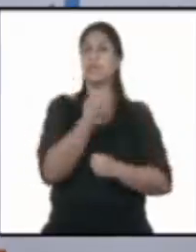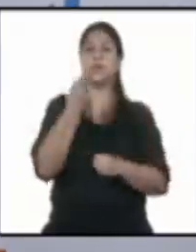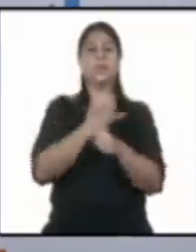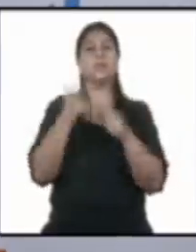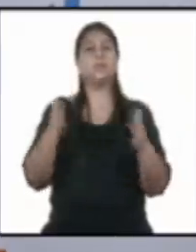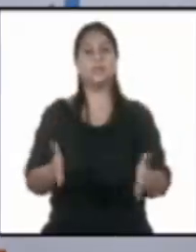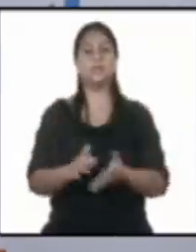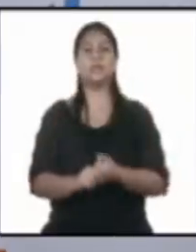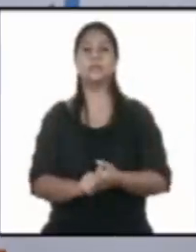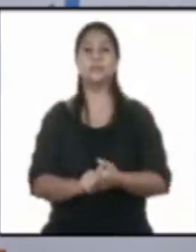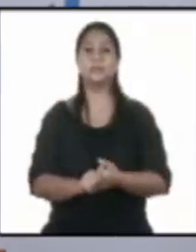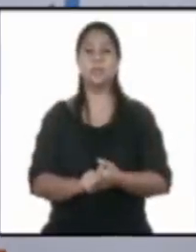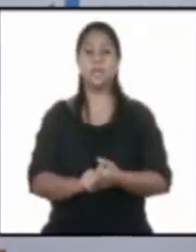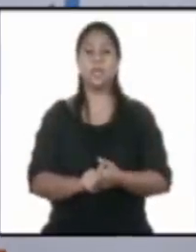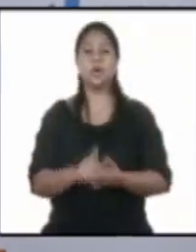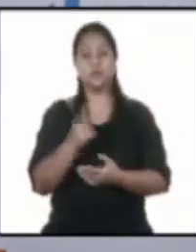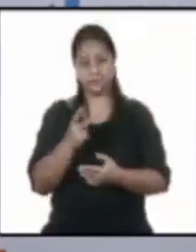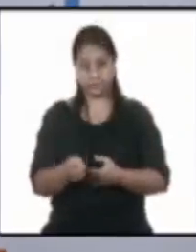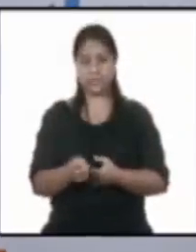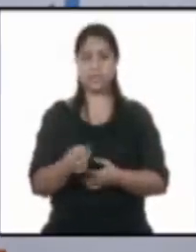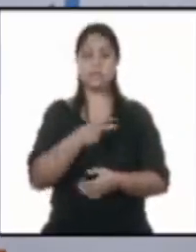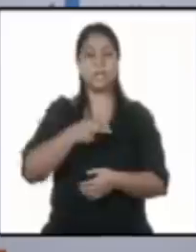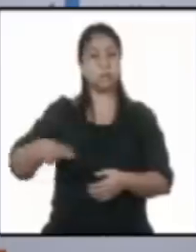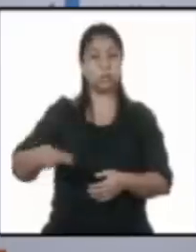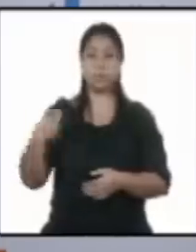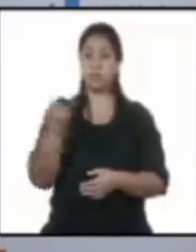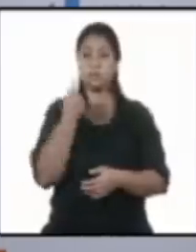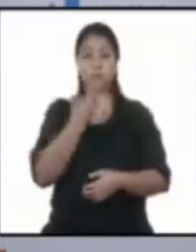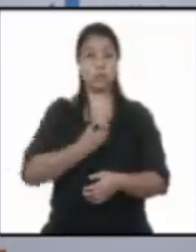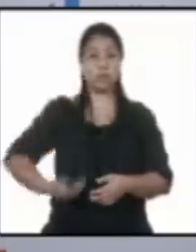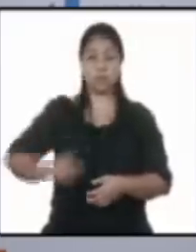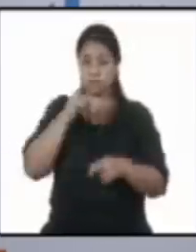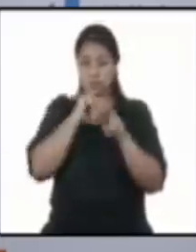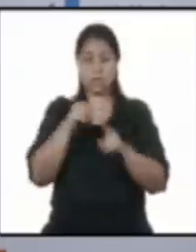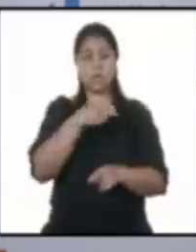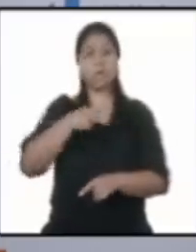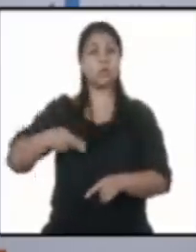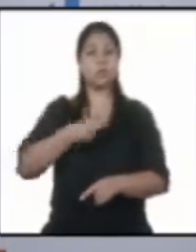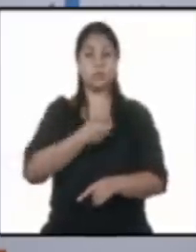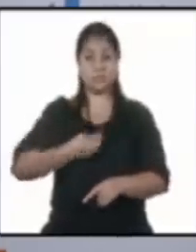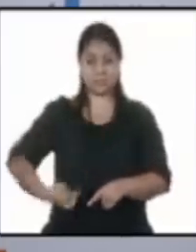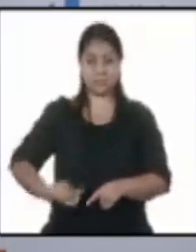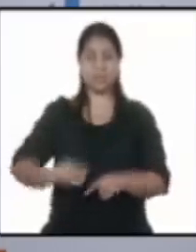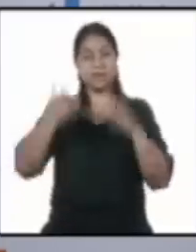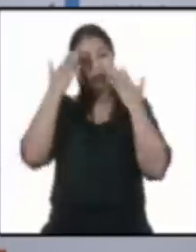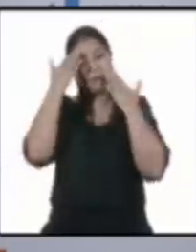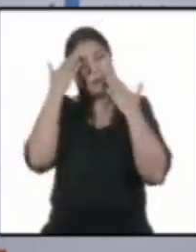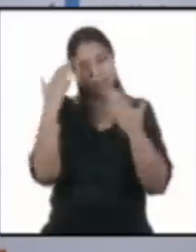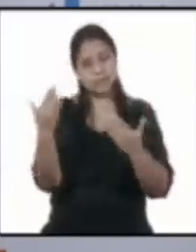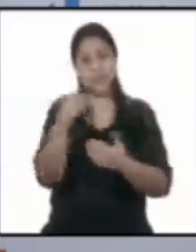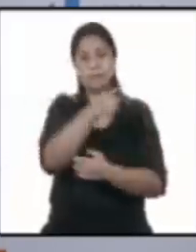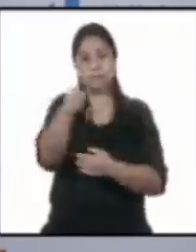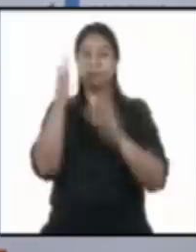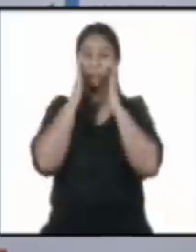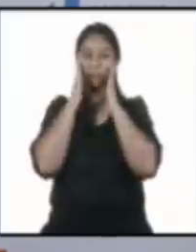guatemaltecos. Nuevamente, en nombre de todo el gobierno y en nombre de nuestro Presidente, les damos las gracias por estar